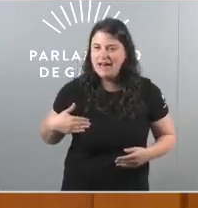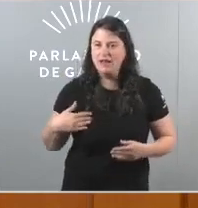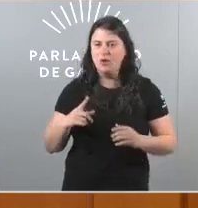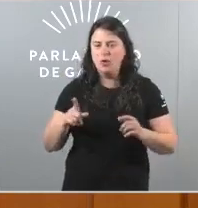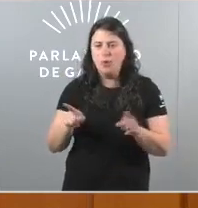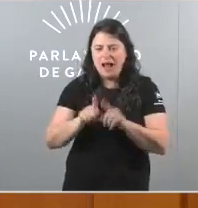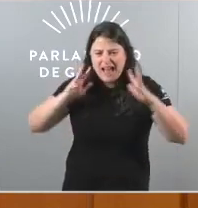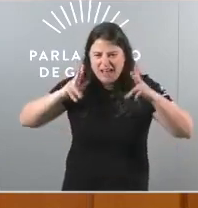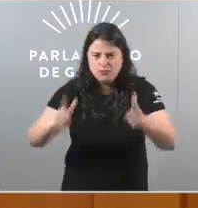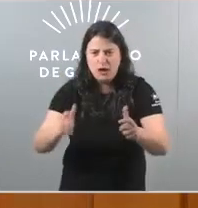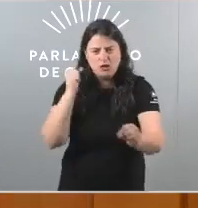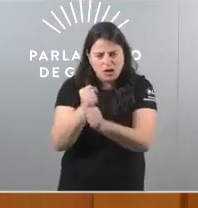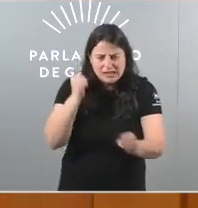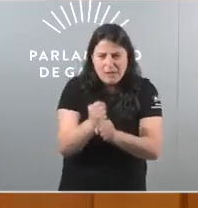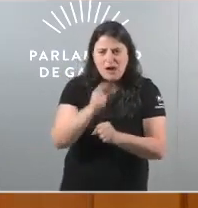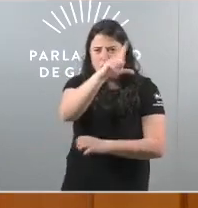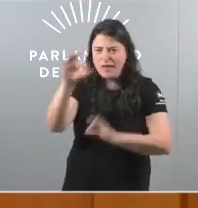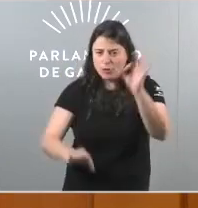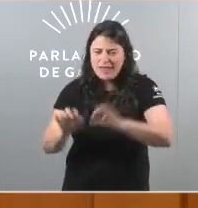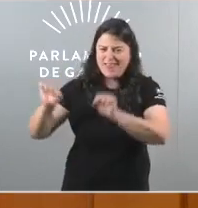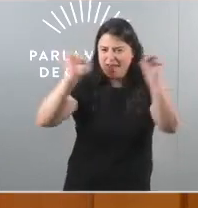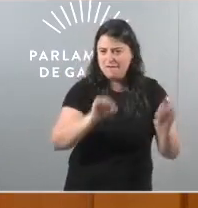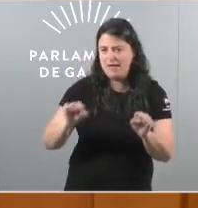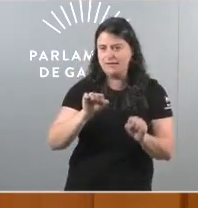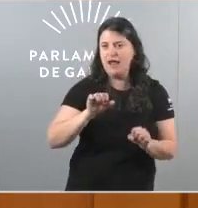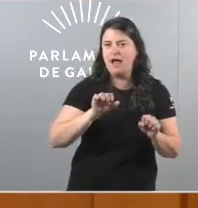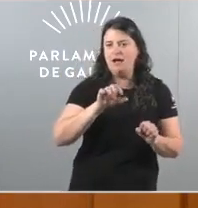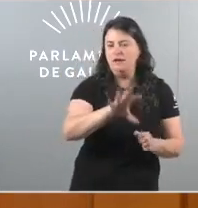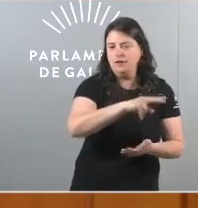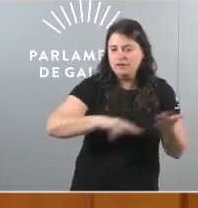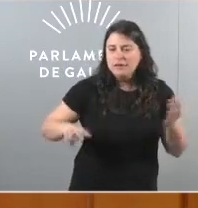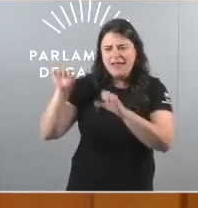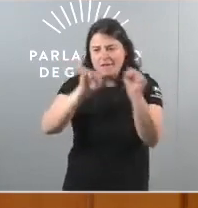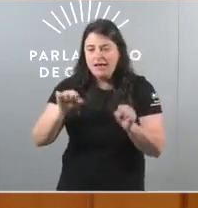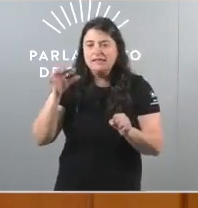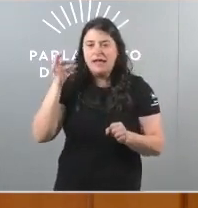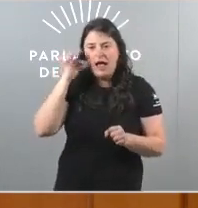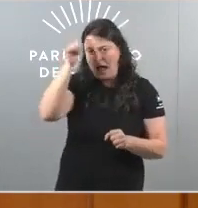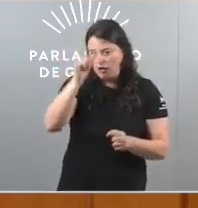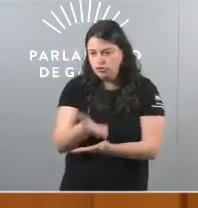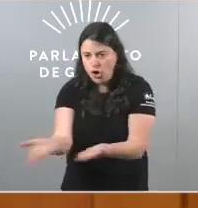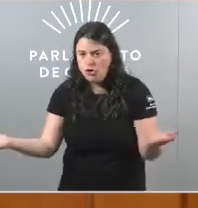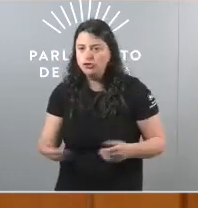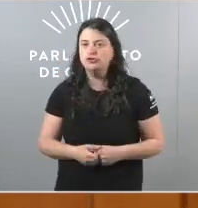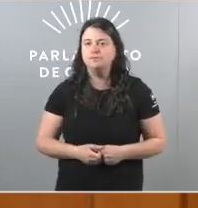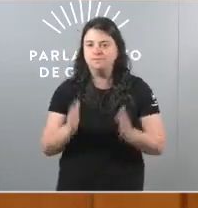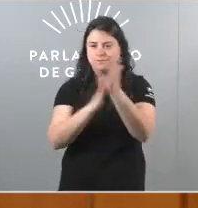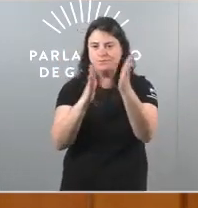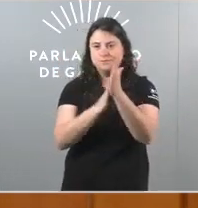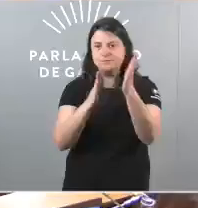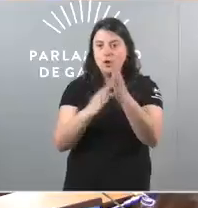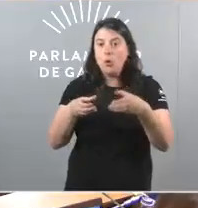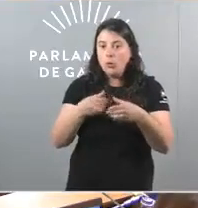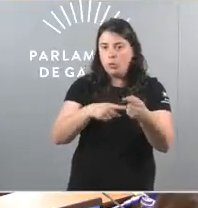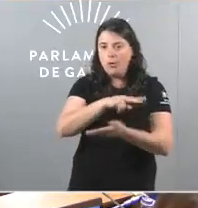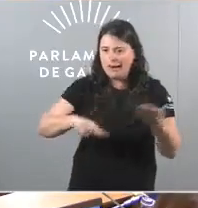defensa do país, que se deixe a pel na defensa de todos e de todas vos. Ese é o goberno que desde o Benegá